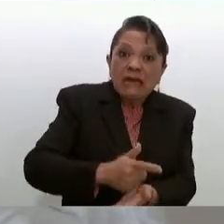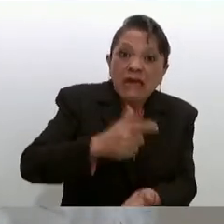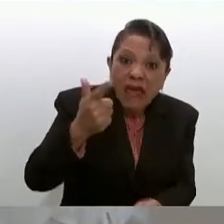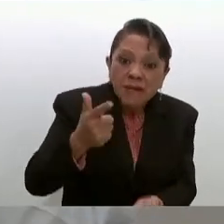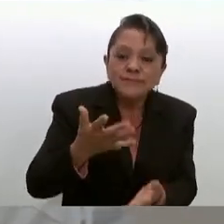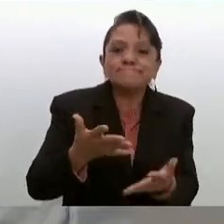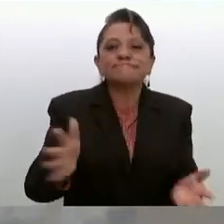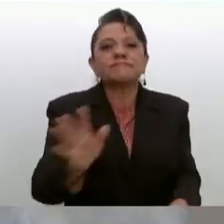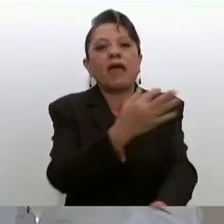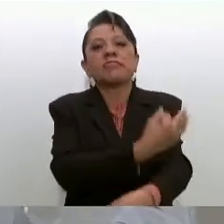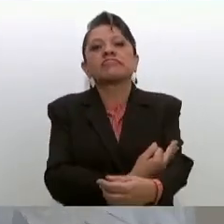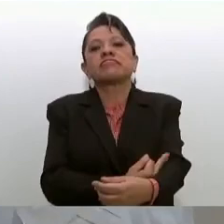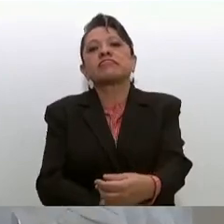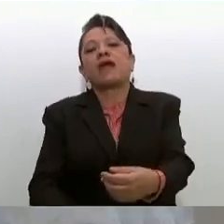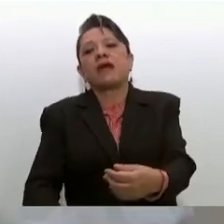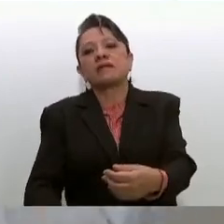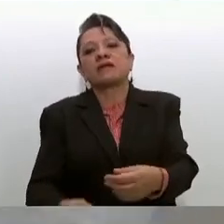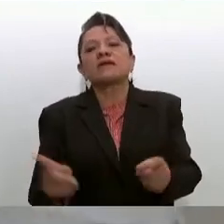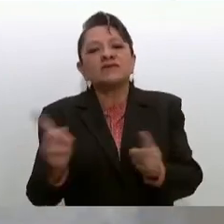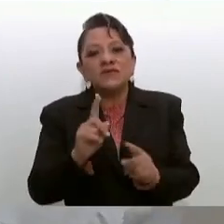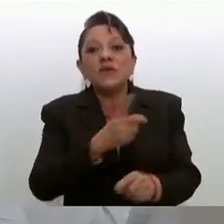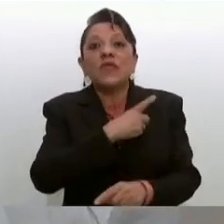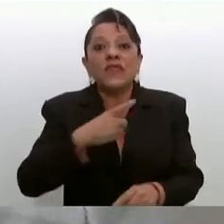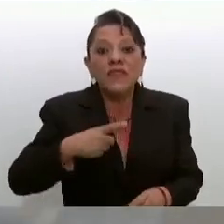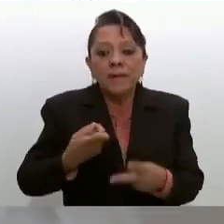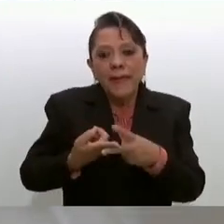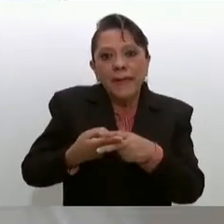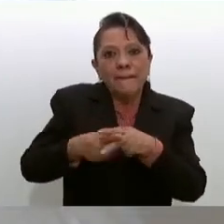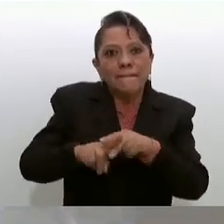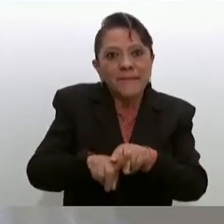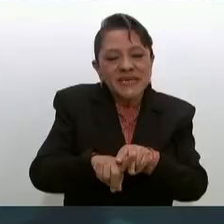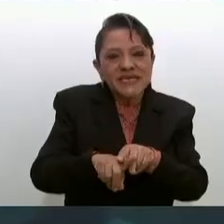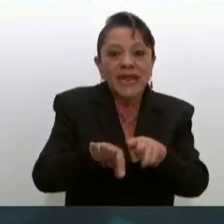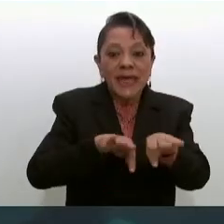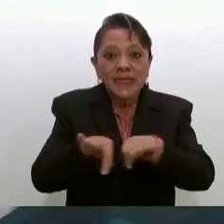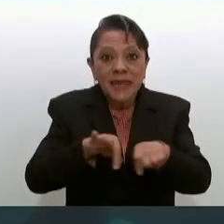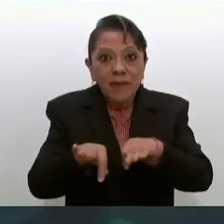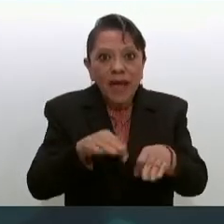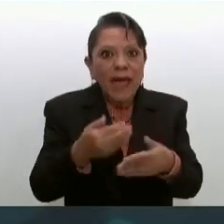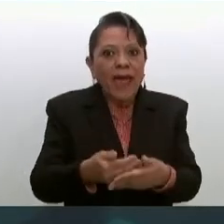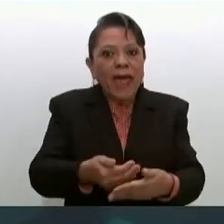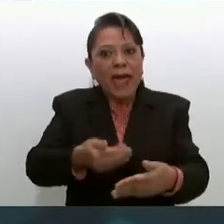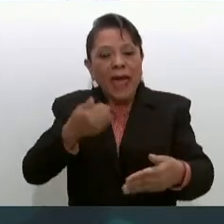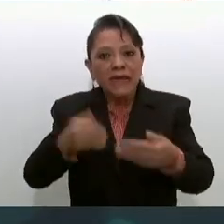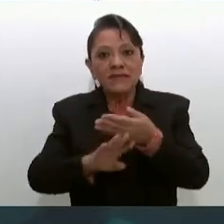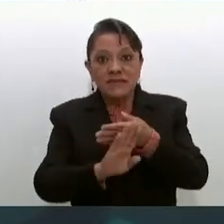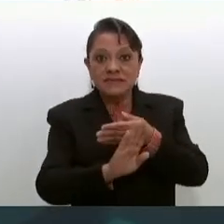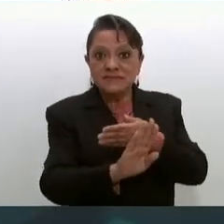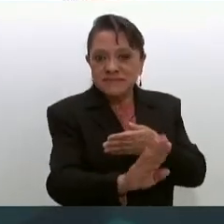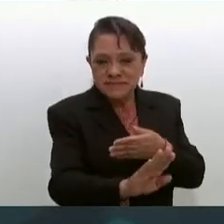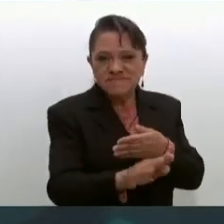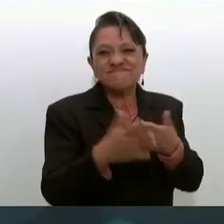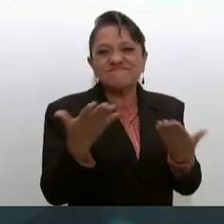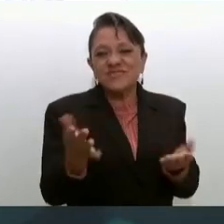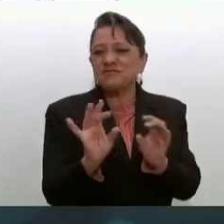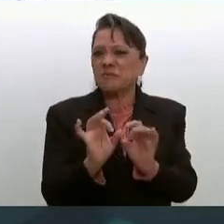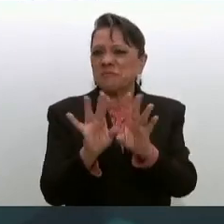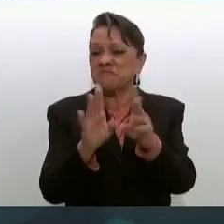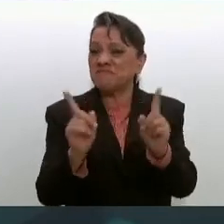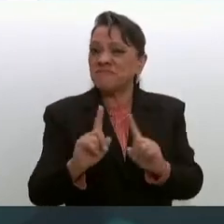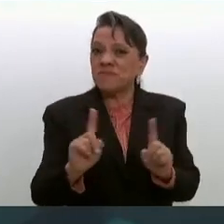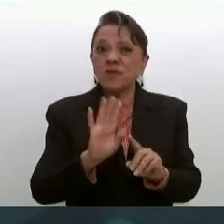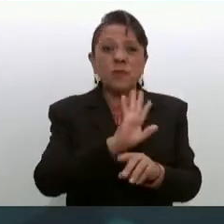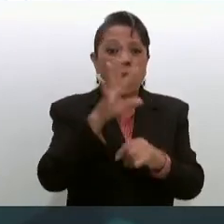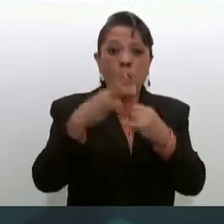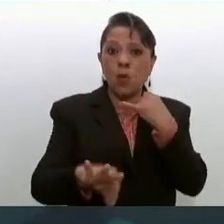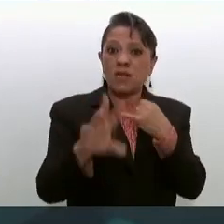empezar a trabajar en la prevención. No es una casualidad que en los años del modelo neoliberal, los últimos 30 años, México haya